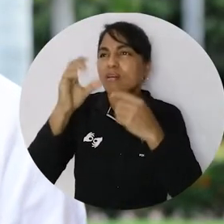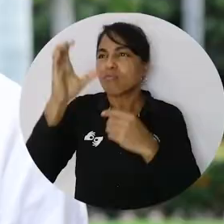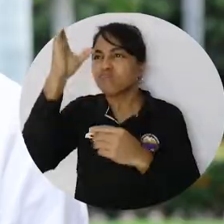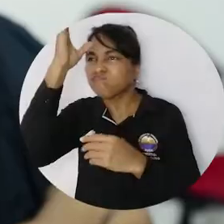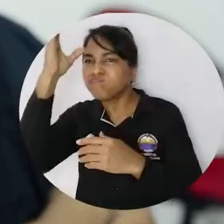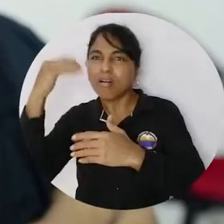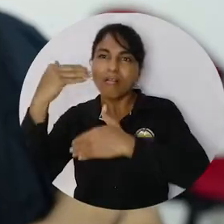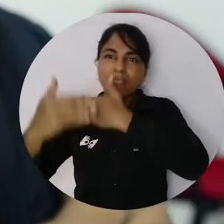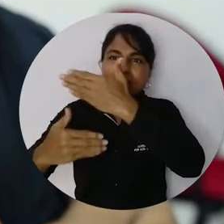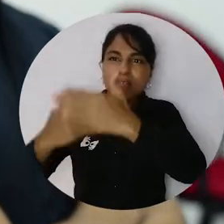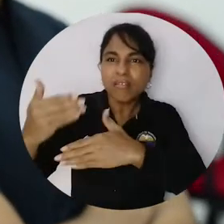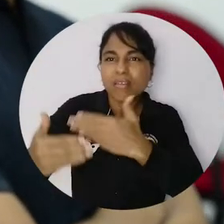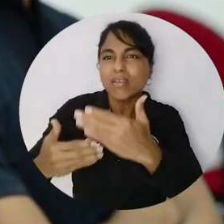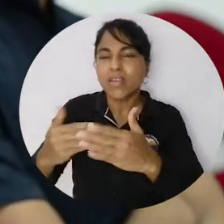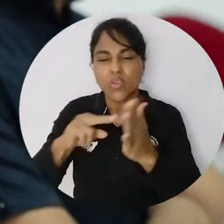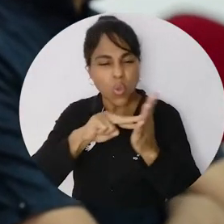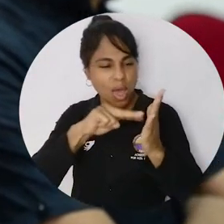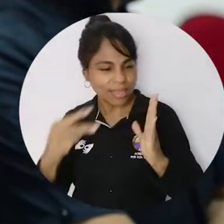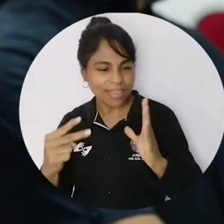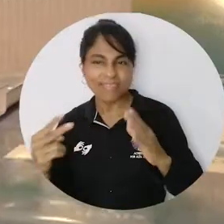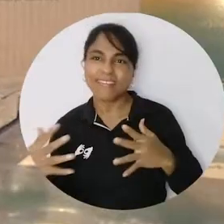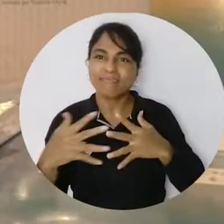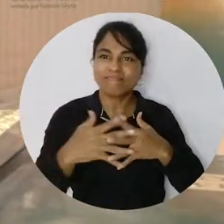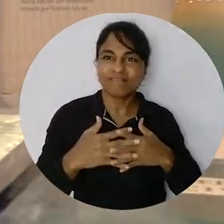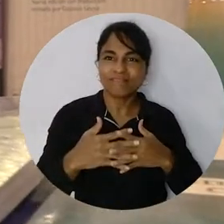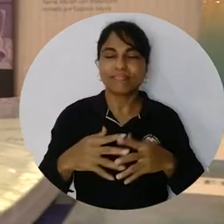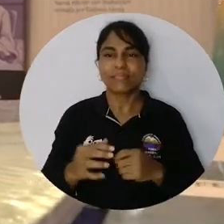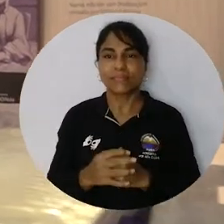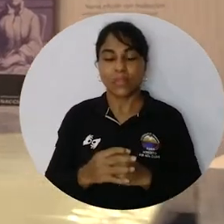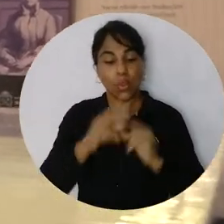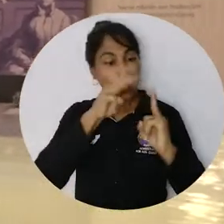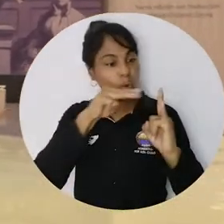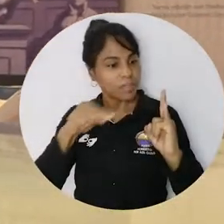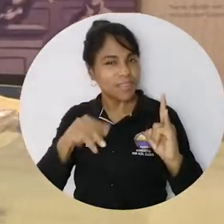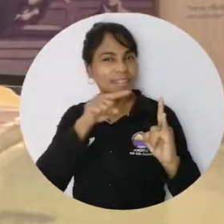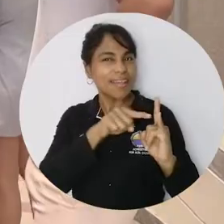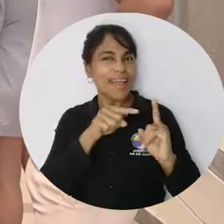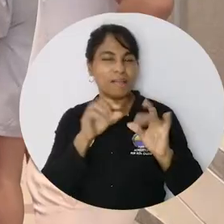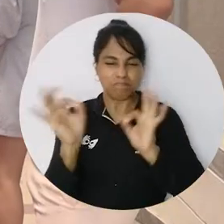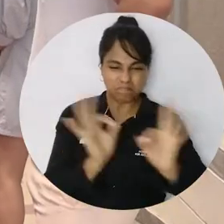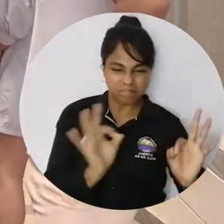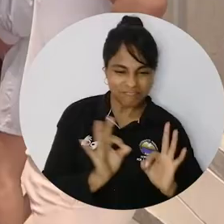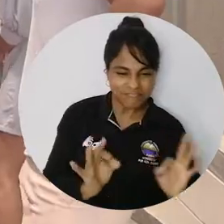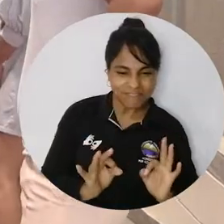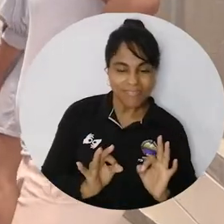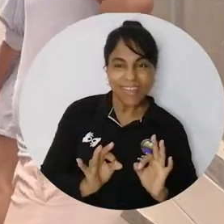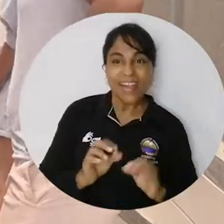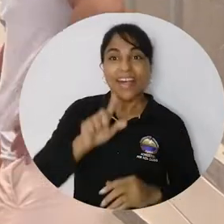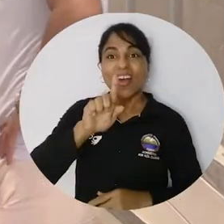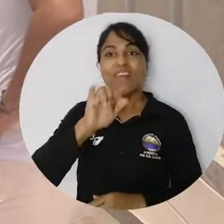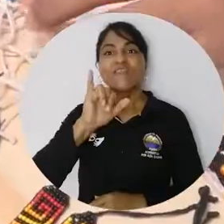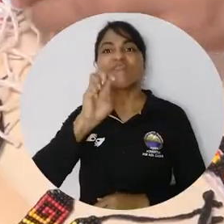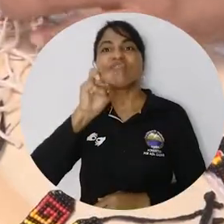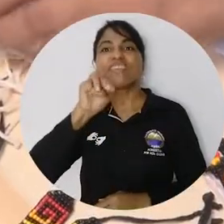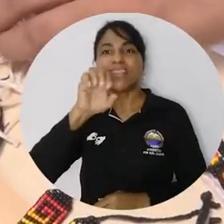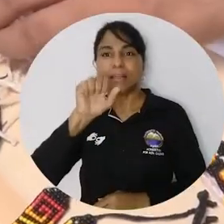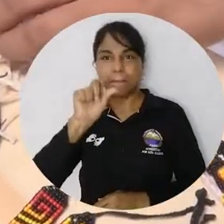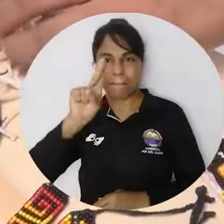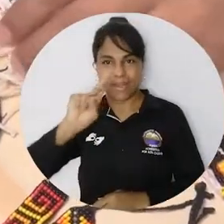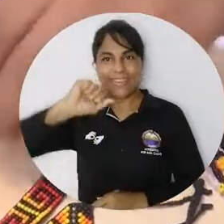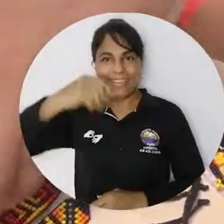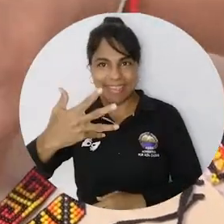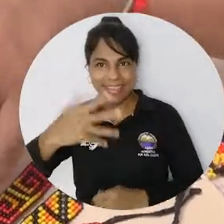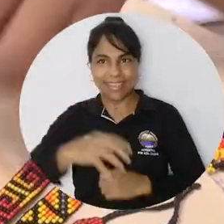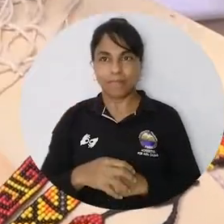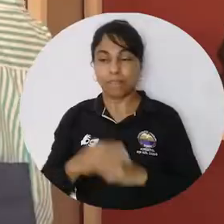procedimientos relacionados con las técnicas de integración. Uni Magdalena se prepara para realizar la quinta edición de la Filsmar y la tercera